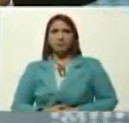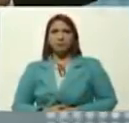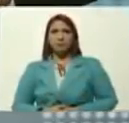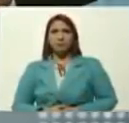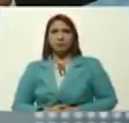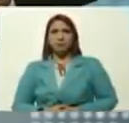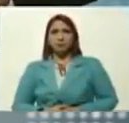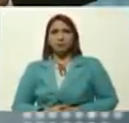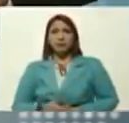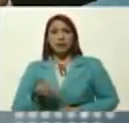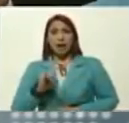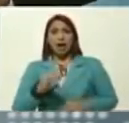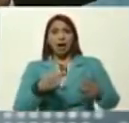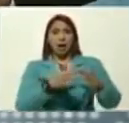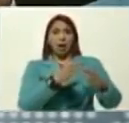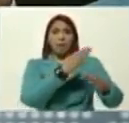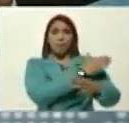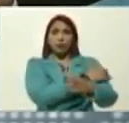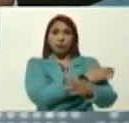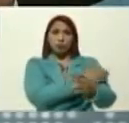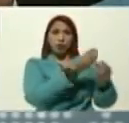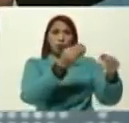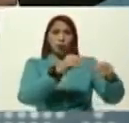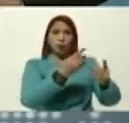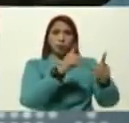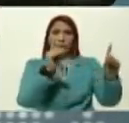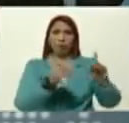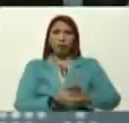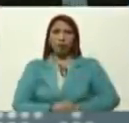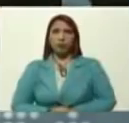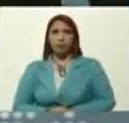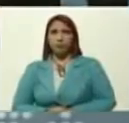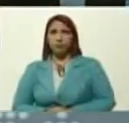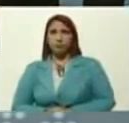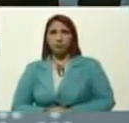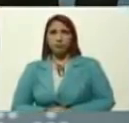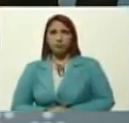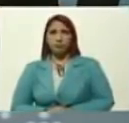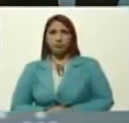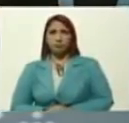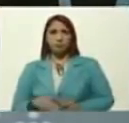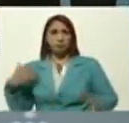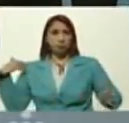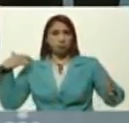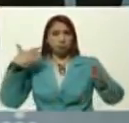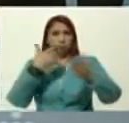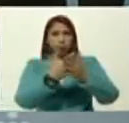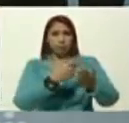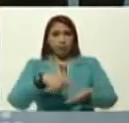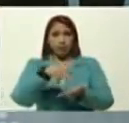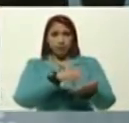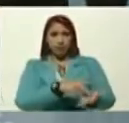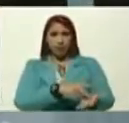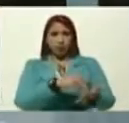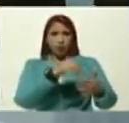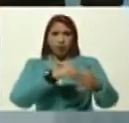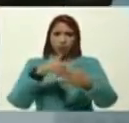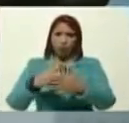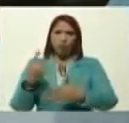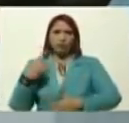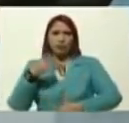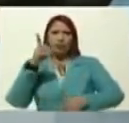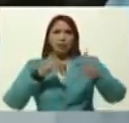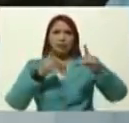hay una oposición, de la alianza democrática, que es la que ha venido participando, las elecciones, que es la que tiene